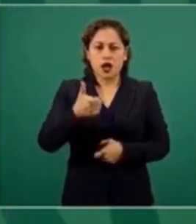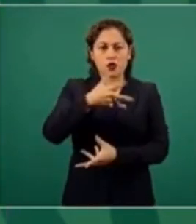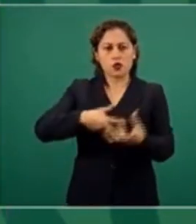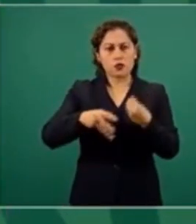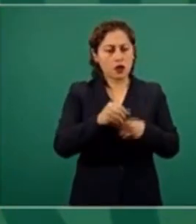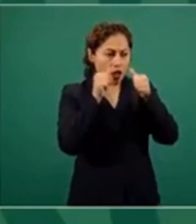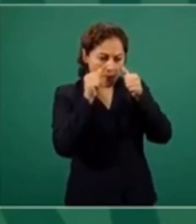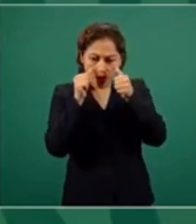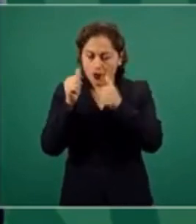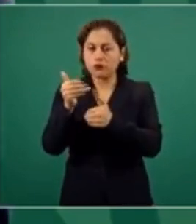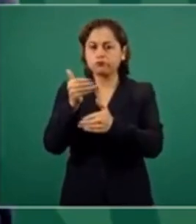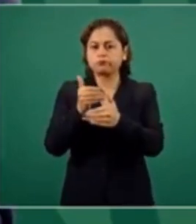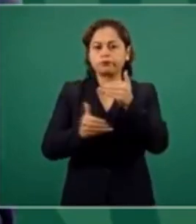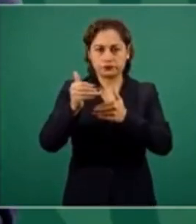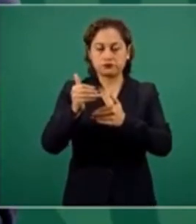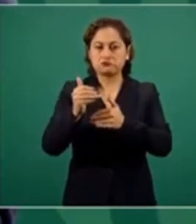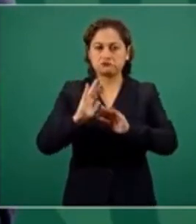de la economía.